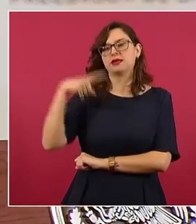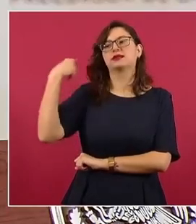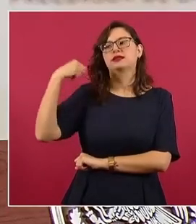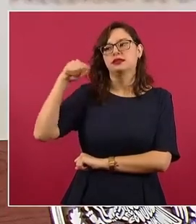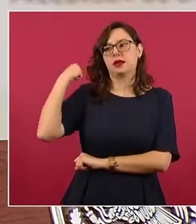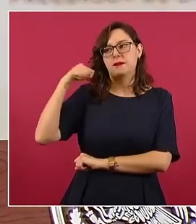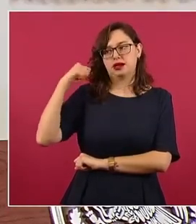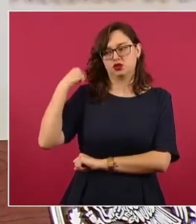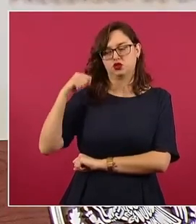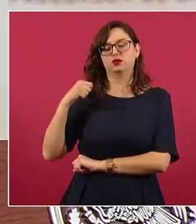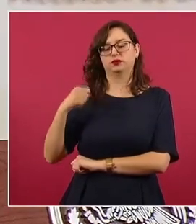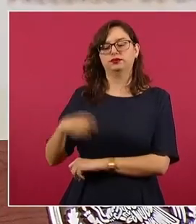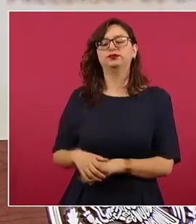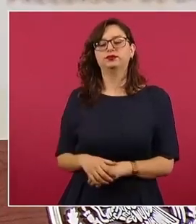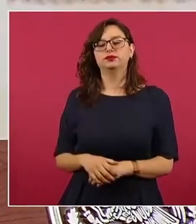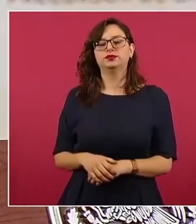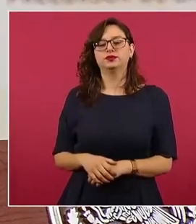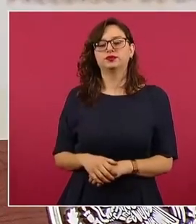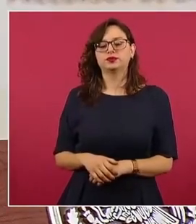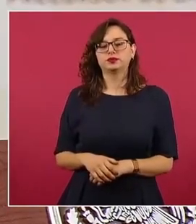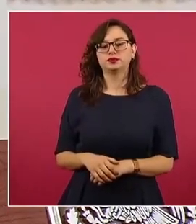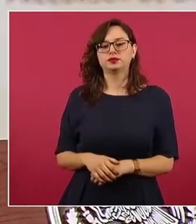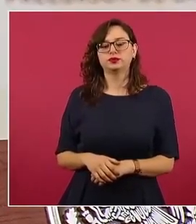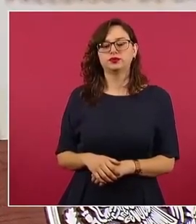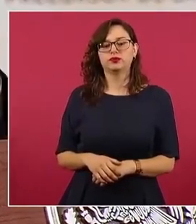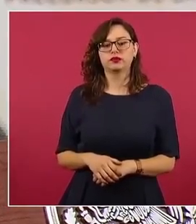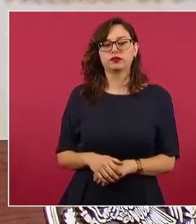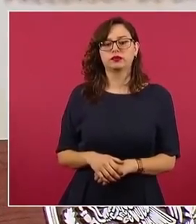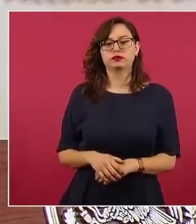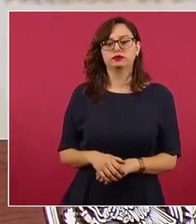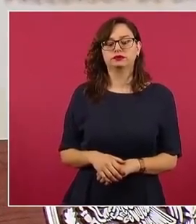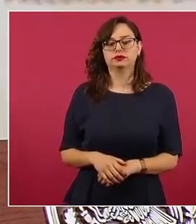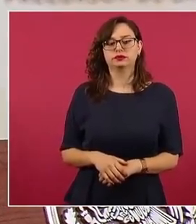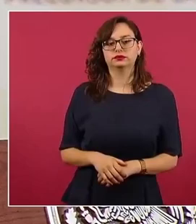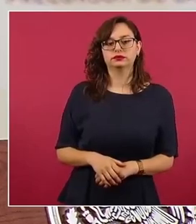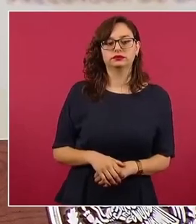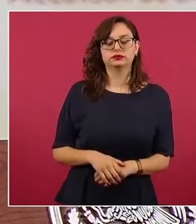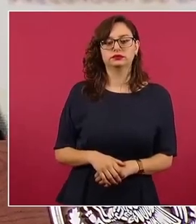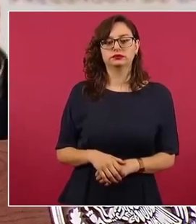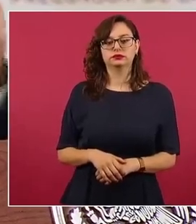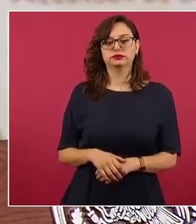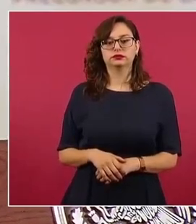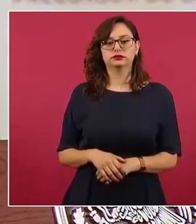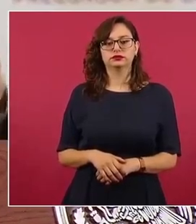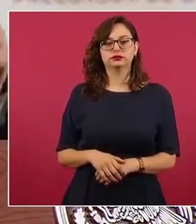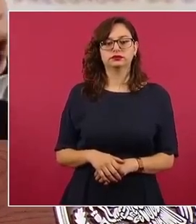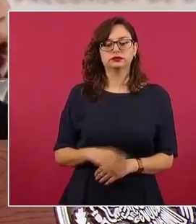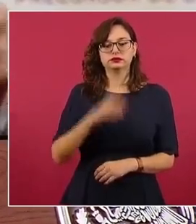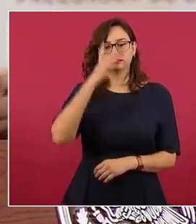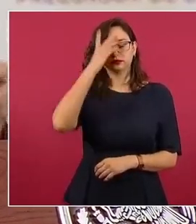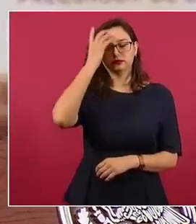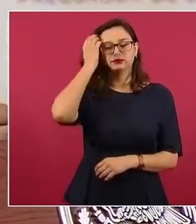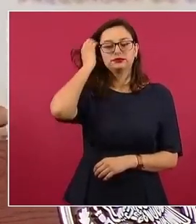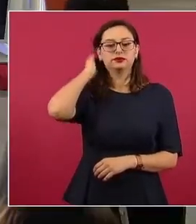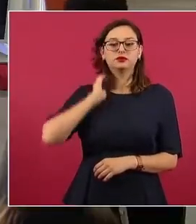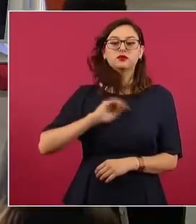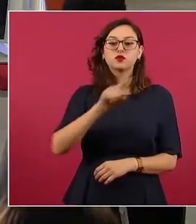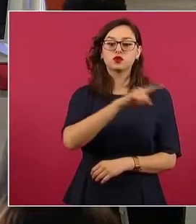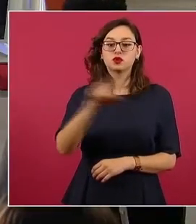¿Se acuerdan cuando estaban las máquinas y se metían las hojas así?